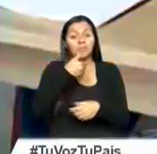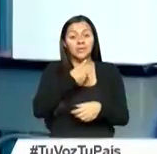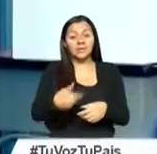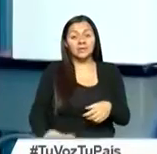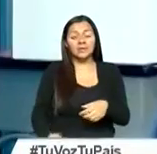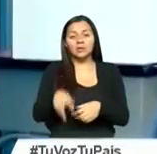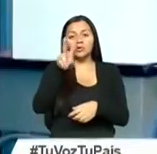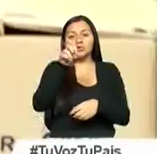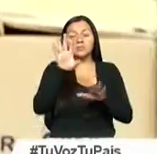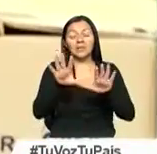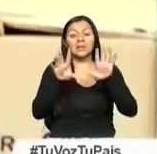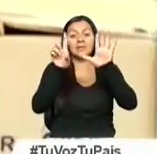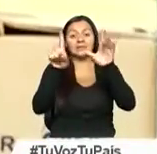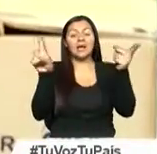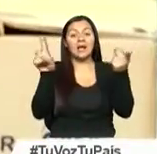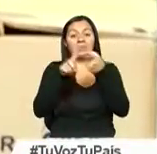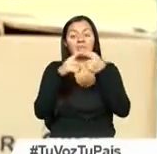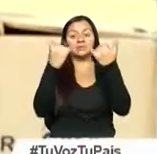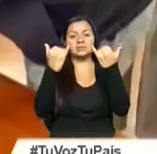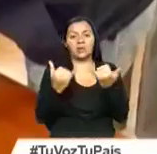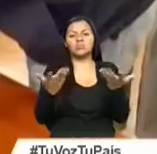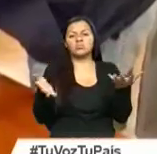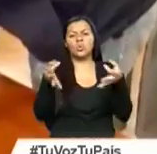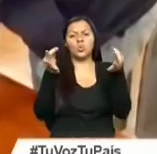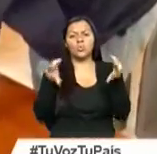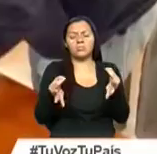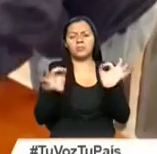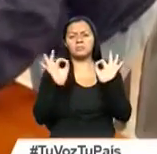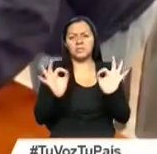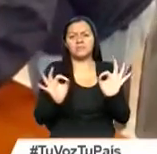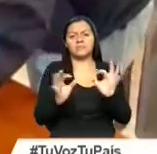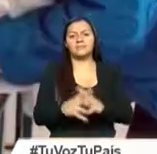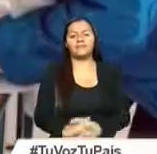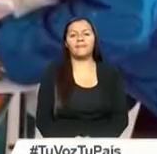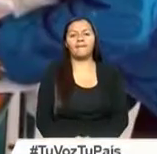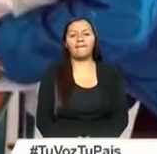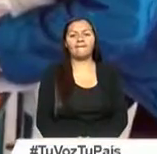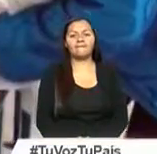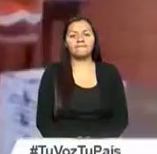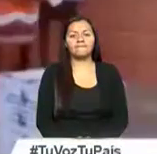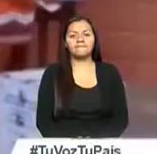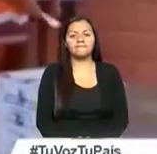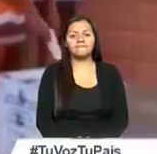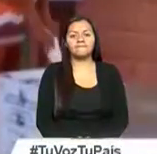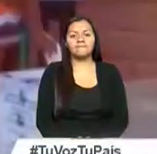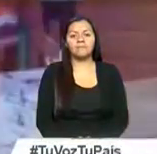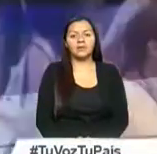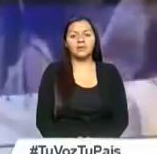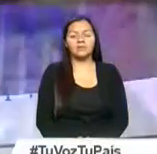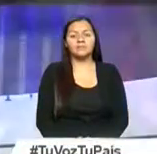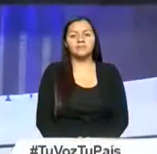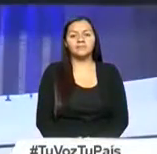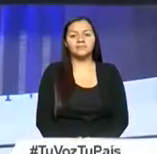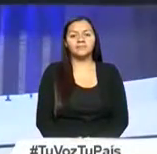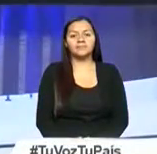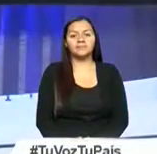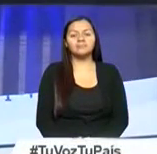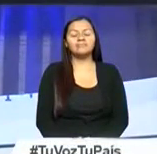2017, hasta la fecha, se ha cumplido a cabalidad. Cristina Pavón, Noticiero Ciudadano.